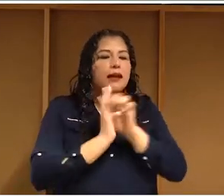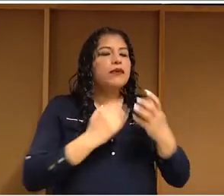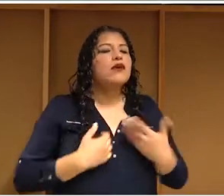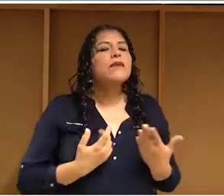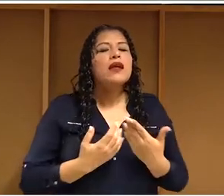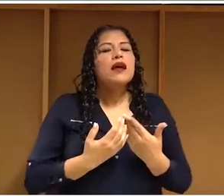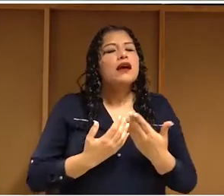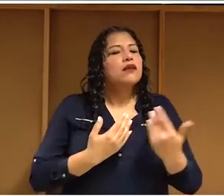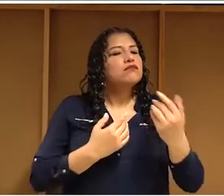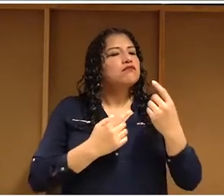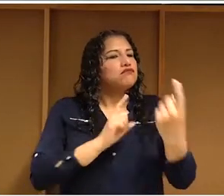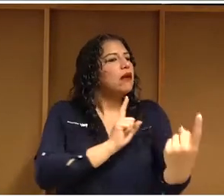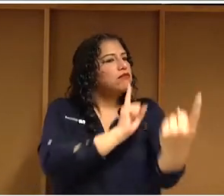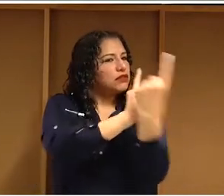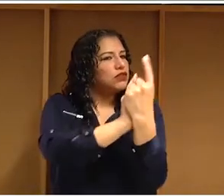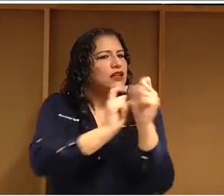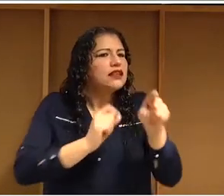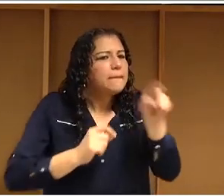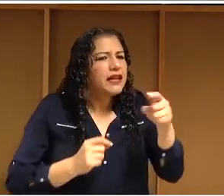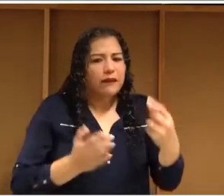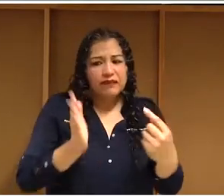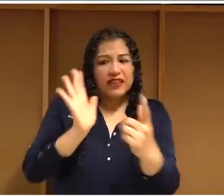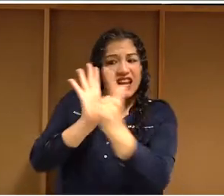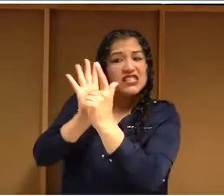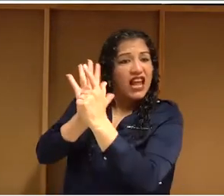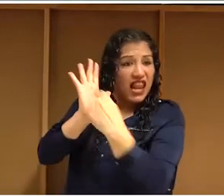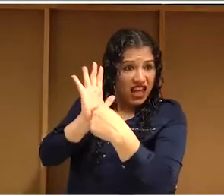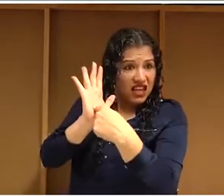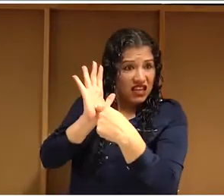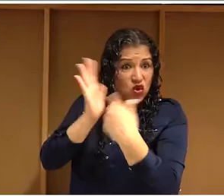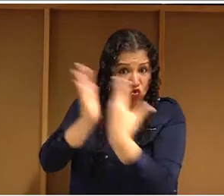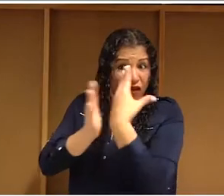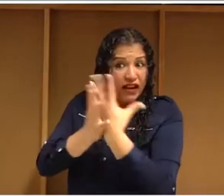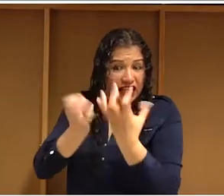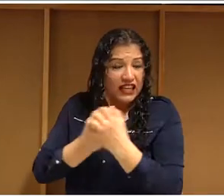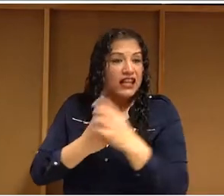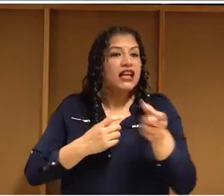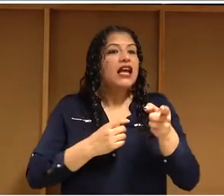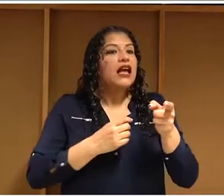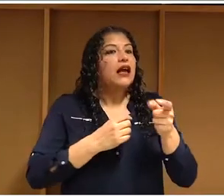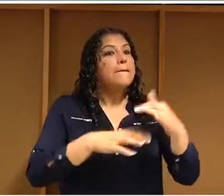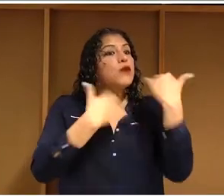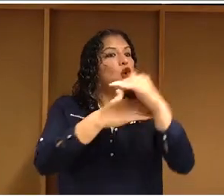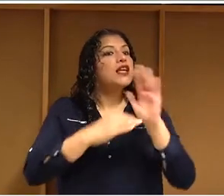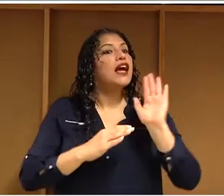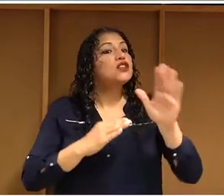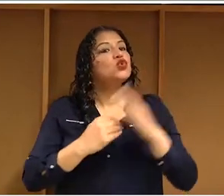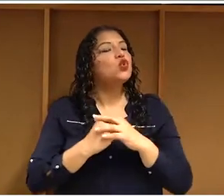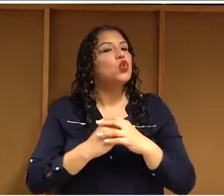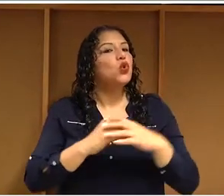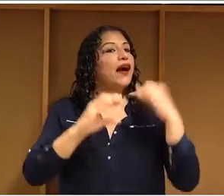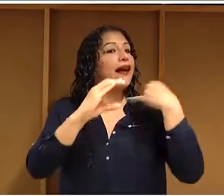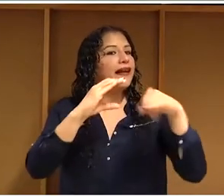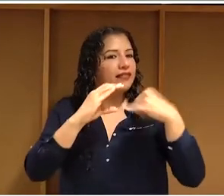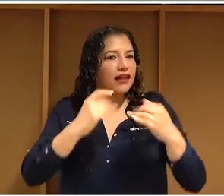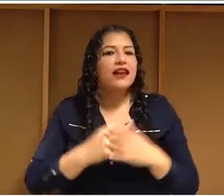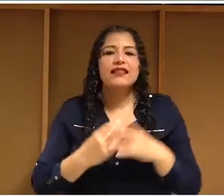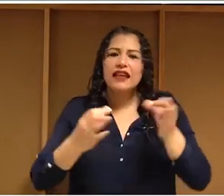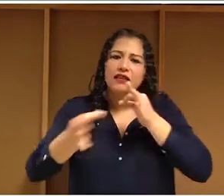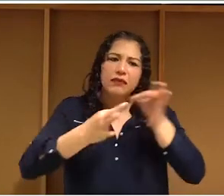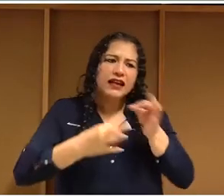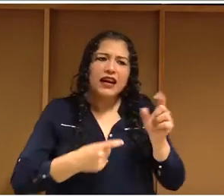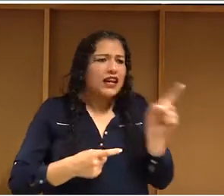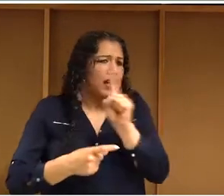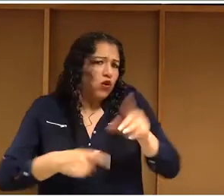oye, esta ley está a punto de bloquear tu conexión a internet, de filtrarla, teníamos que primero explicarle a las personas que ellos tenían